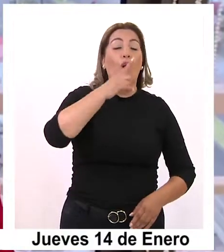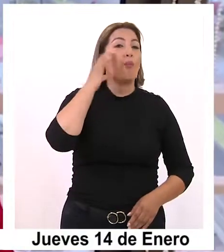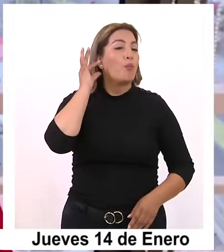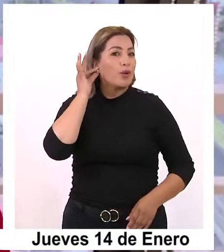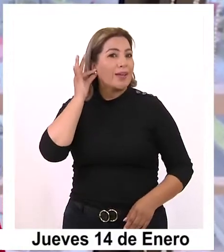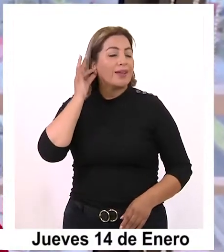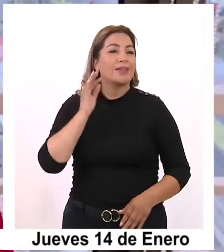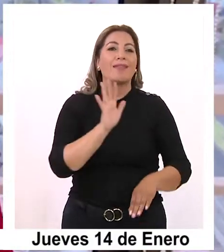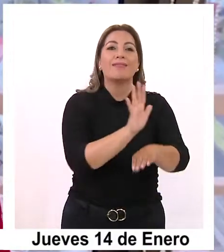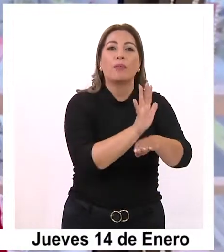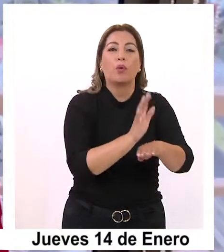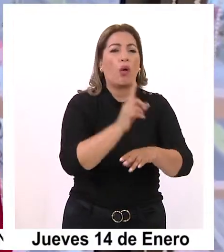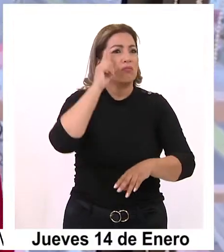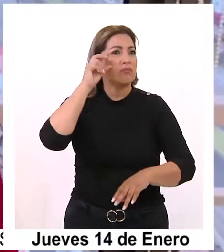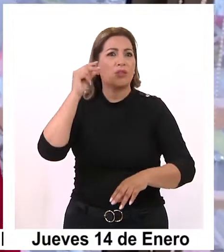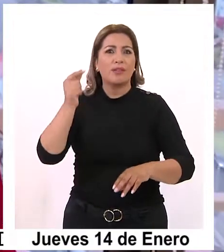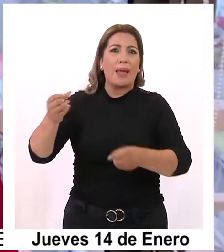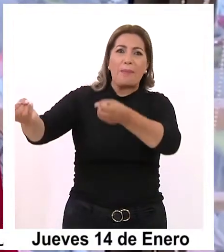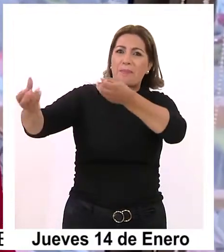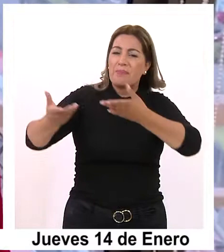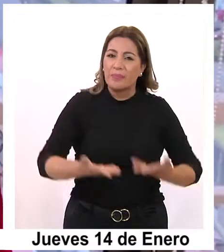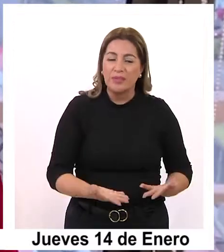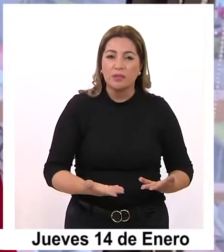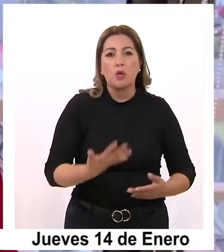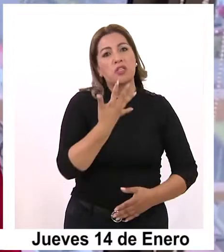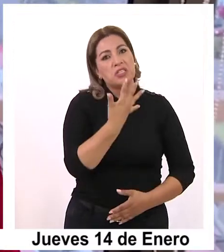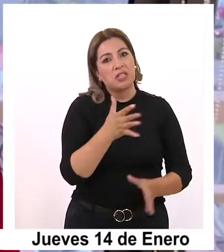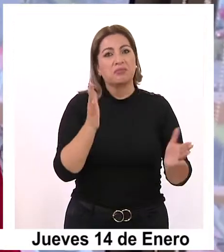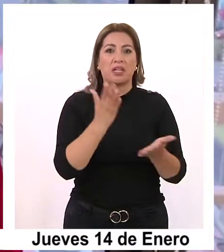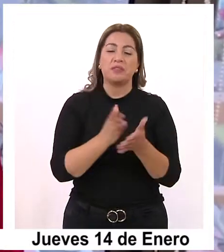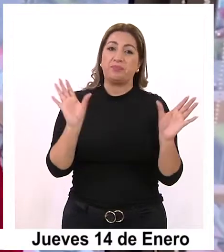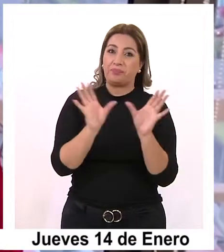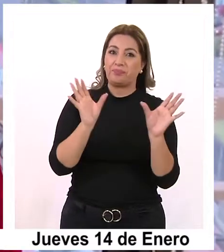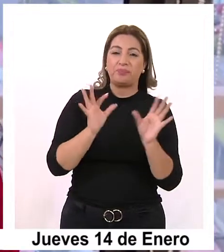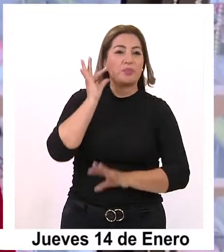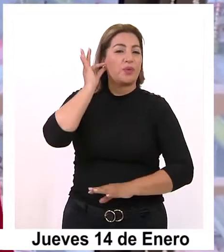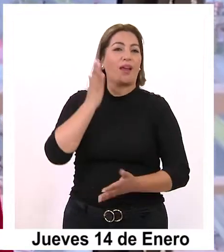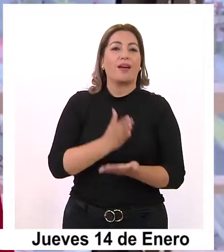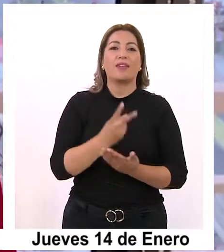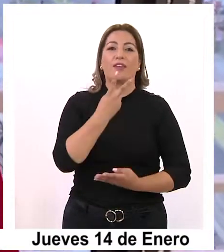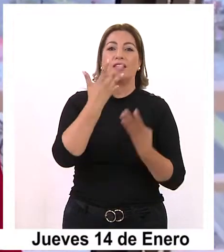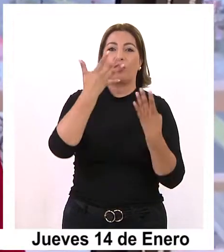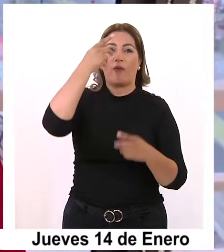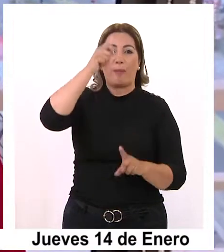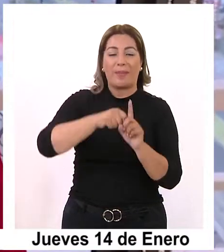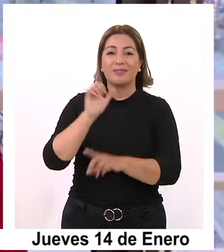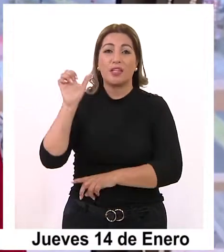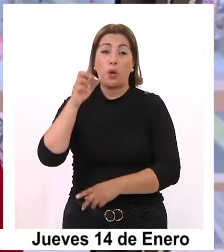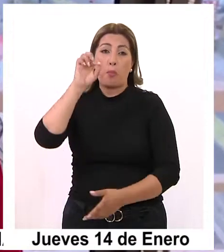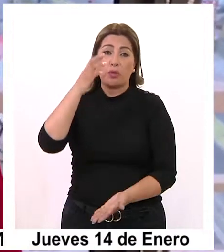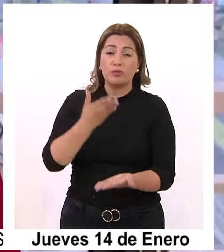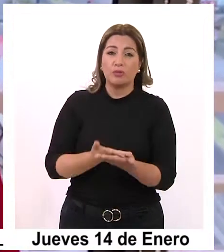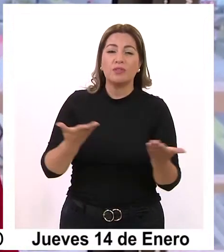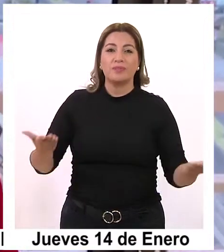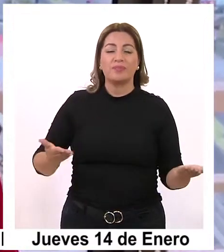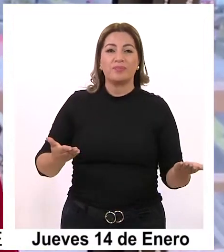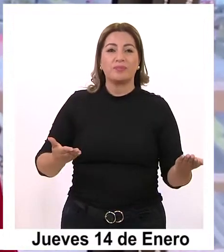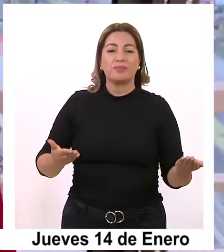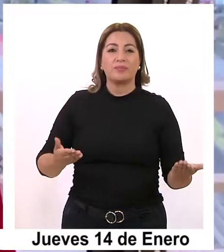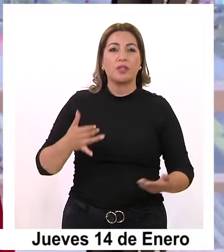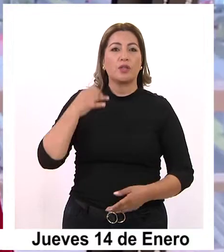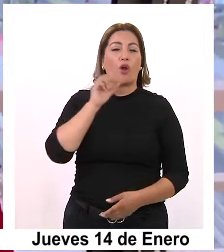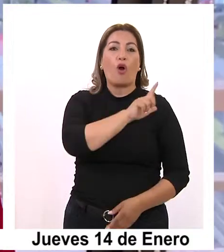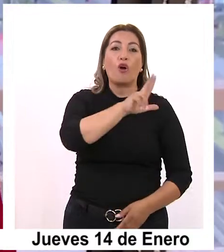que tienen una idea en común, un grupo de 5 a 10 mujeres hasta el 29 de enero pueden postular a través de nuestra línea